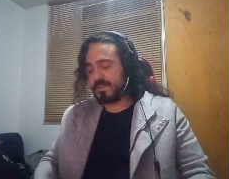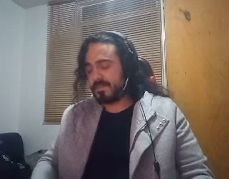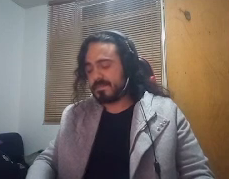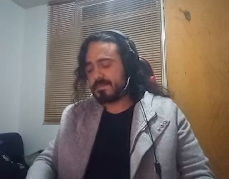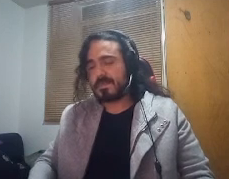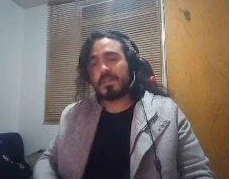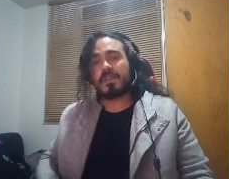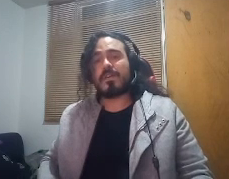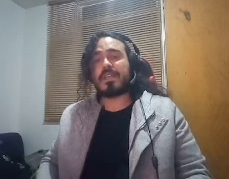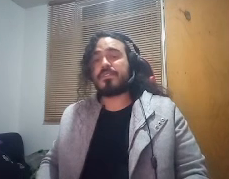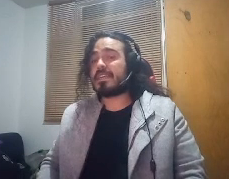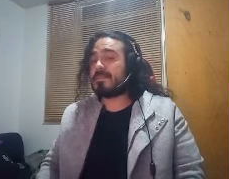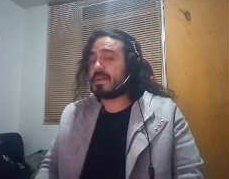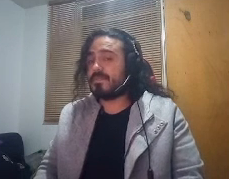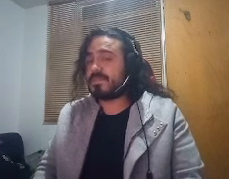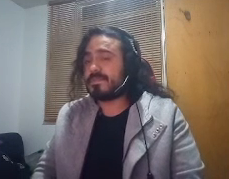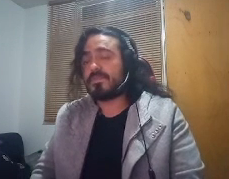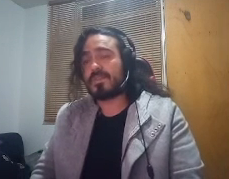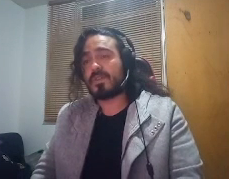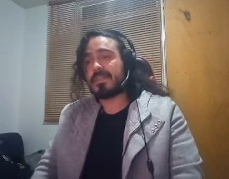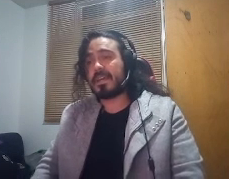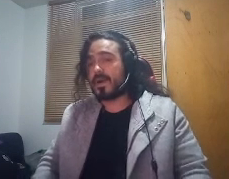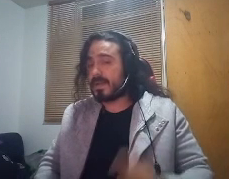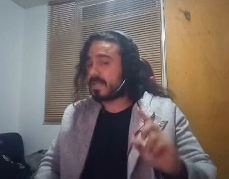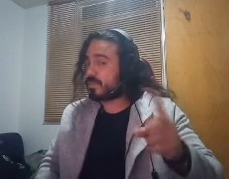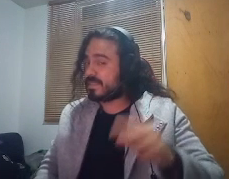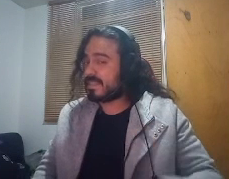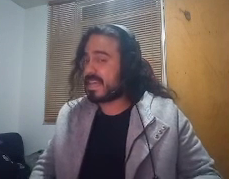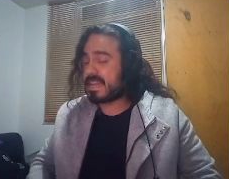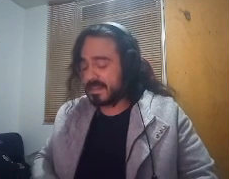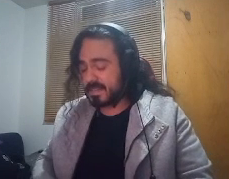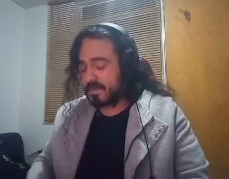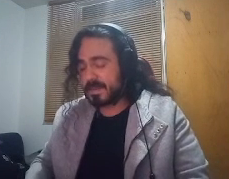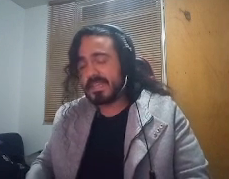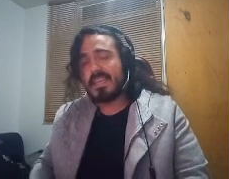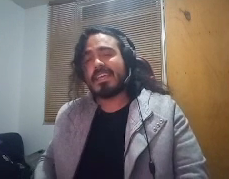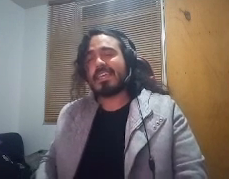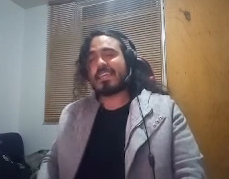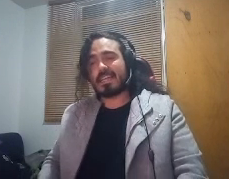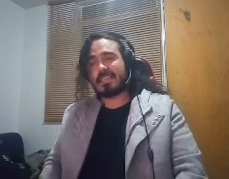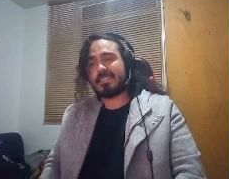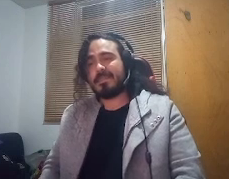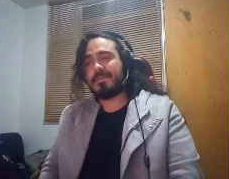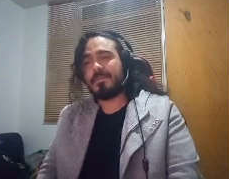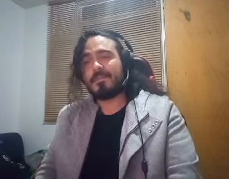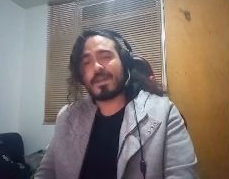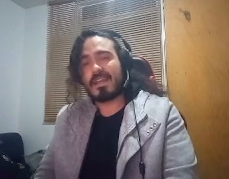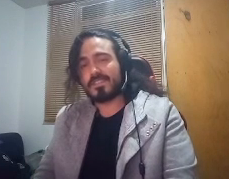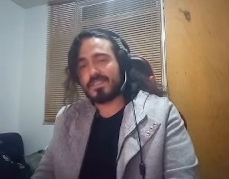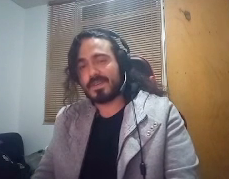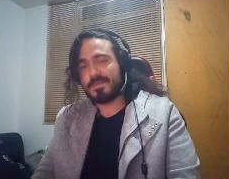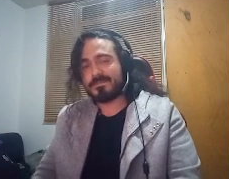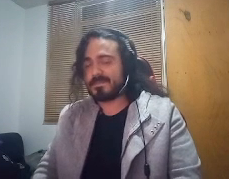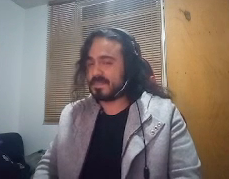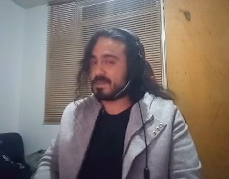listo con eso terminamos nuestro abecedario ahora tú intenta deletrear tu nombre y gracias por la